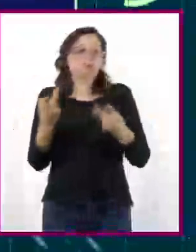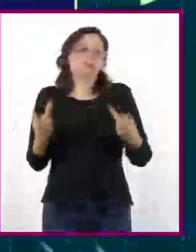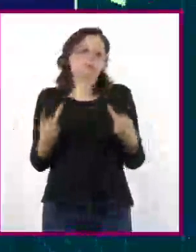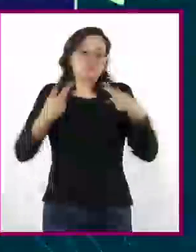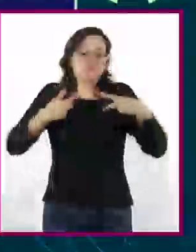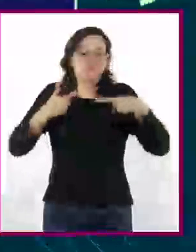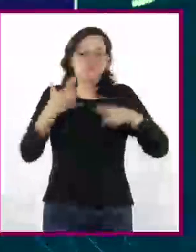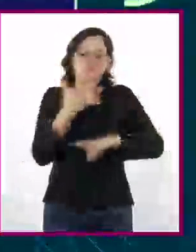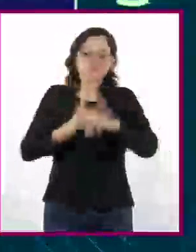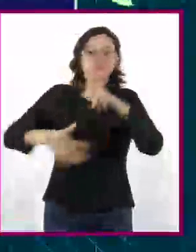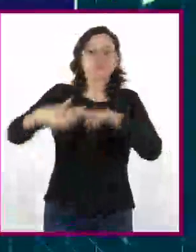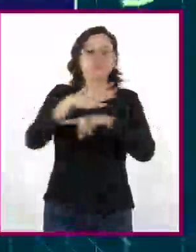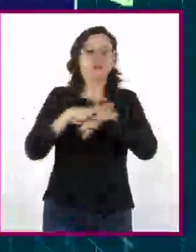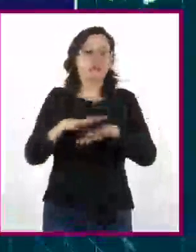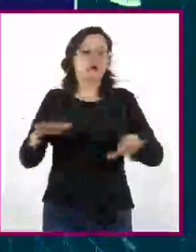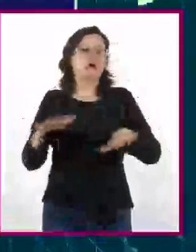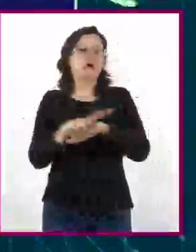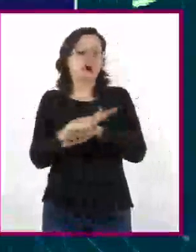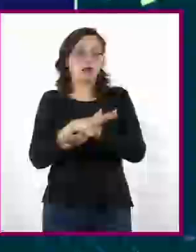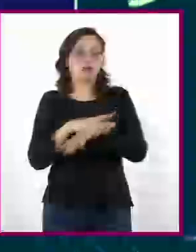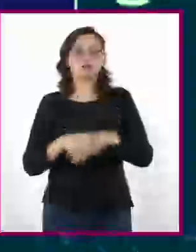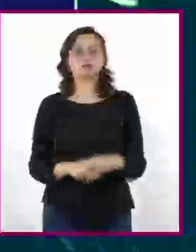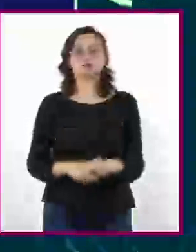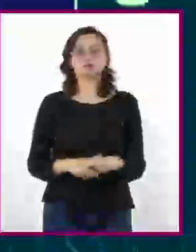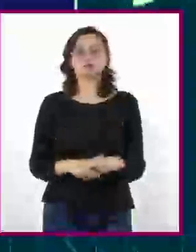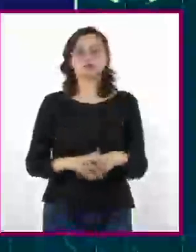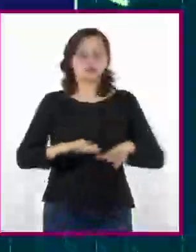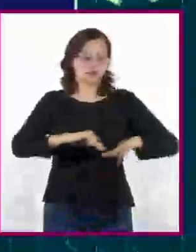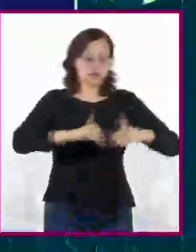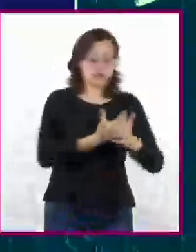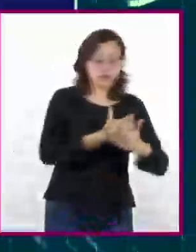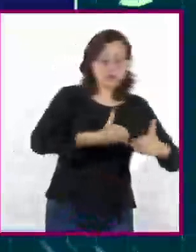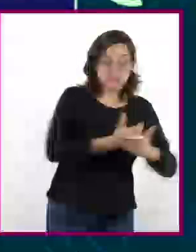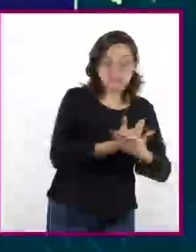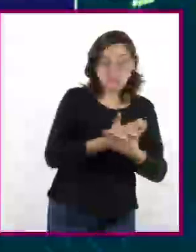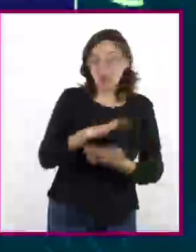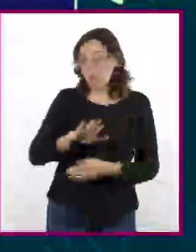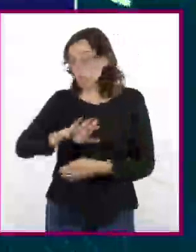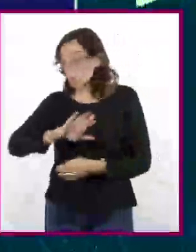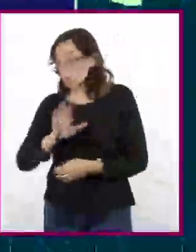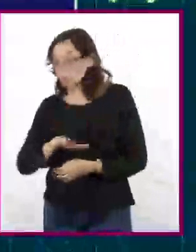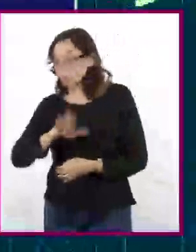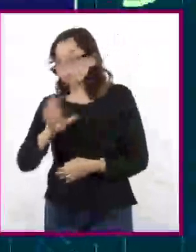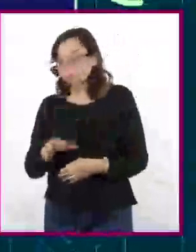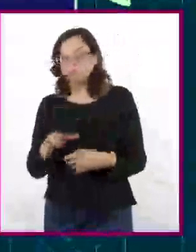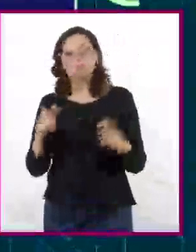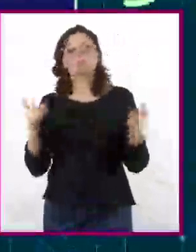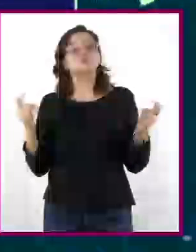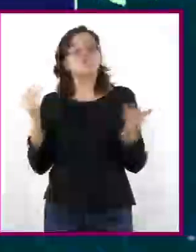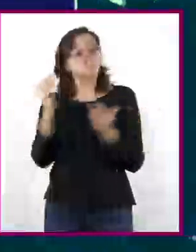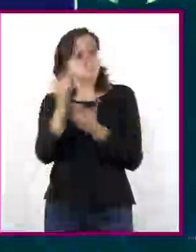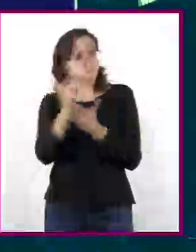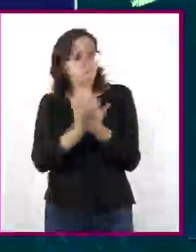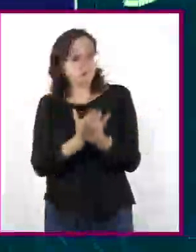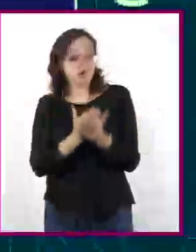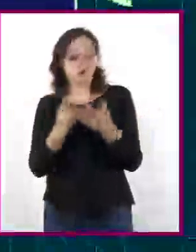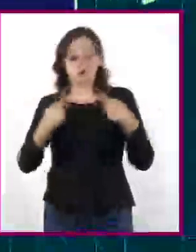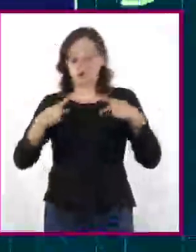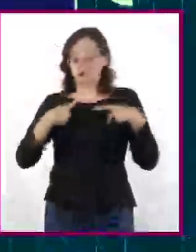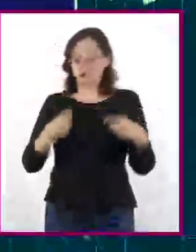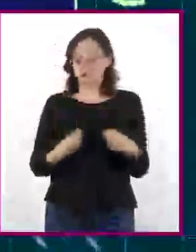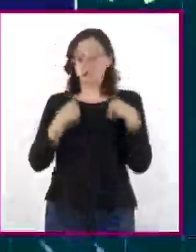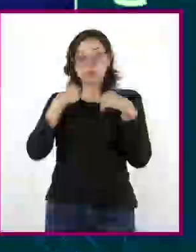población. En términos generales, tanto la natalidad como la mortalidad están disminuyendo y la esperanza de vida